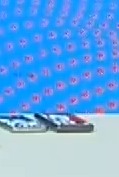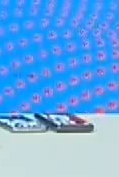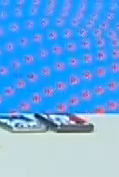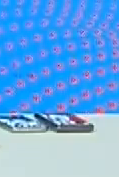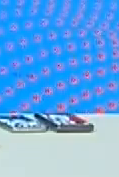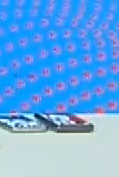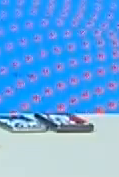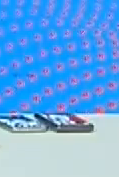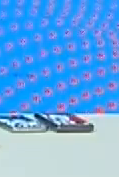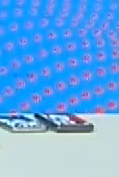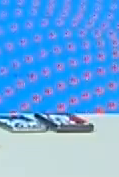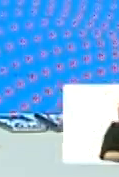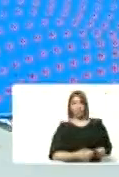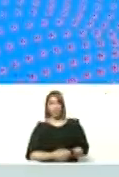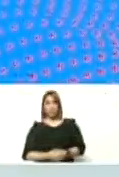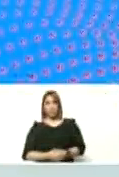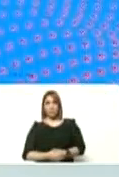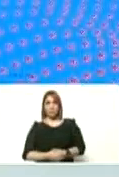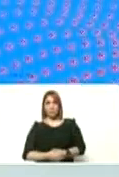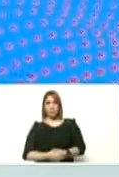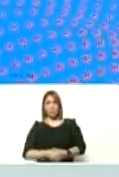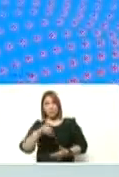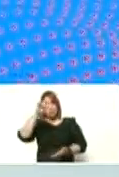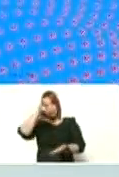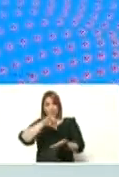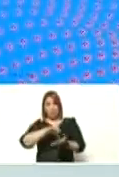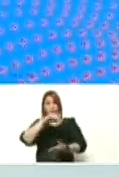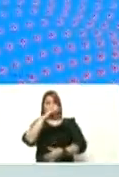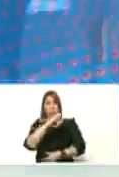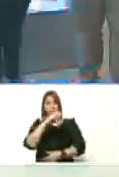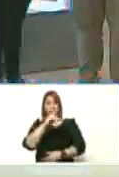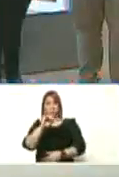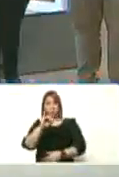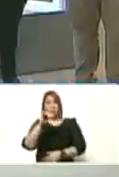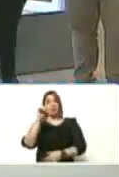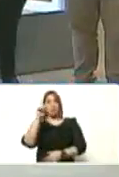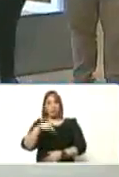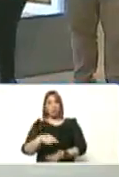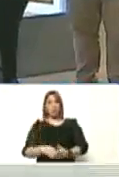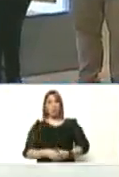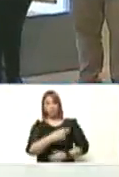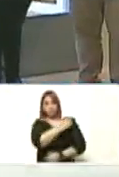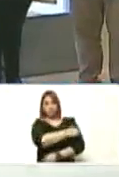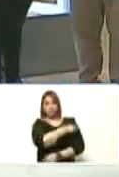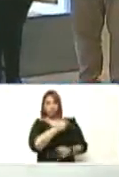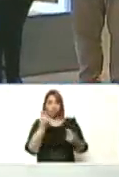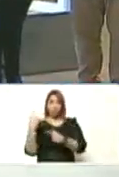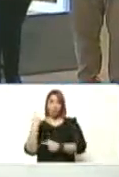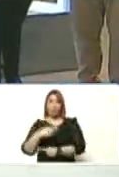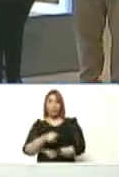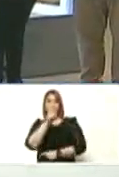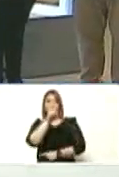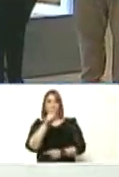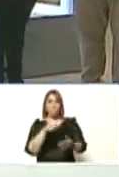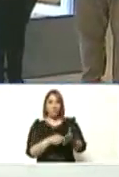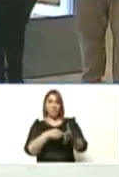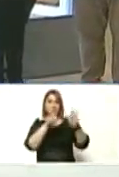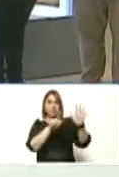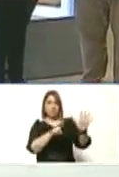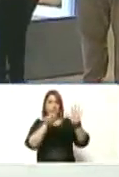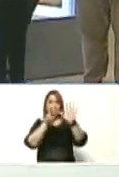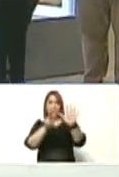en centros de diagnóstico integral los CDI tenemos mil seiscientos